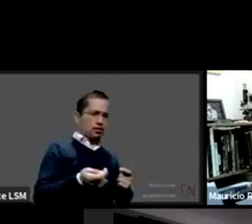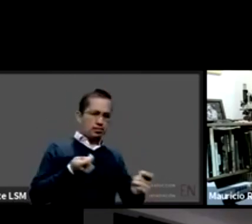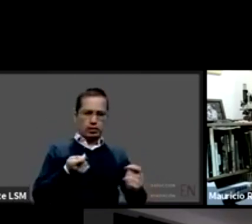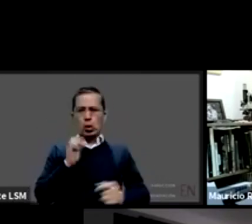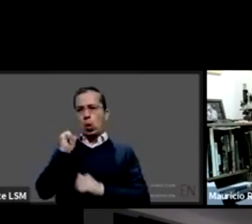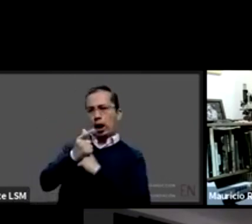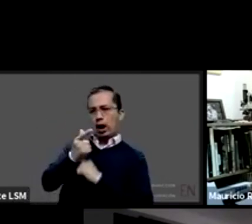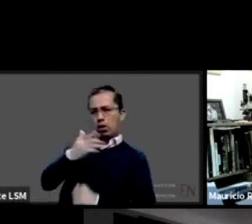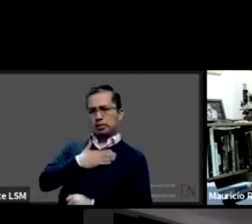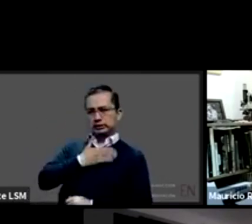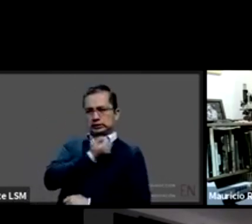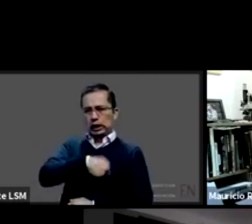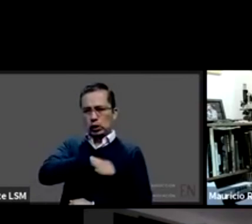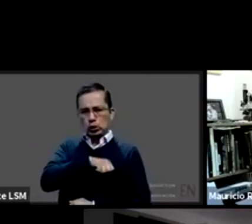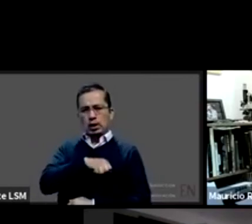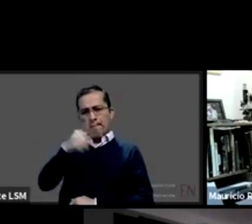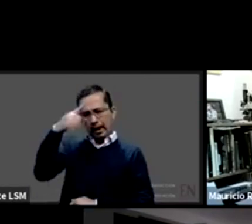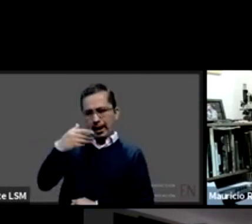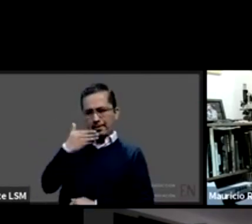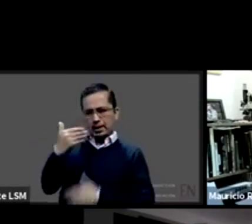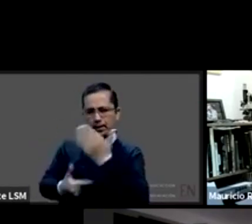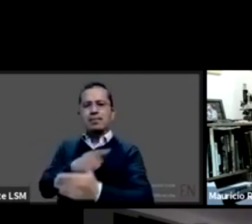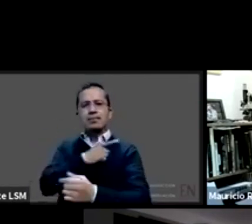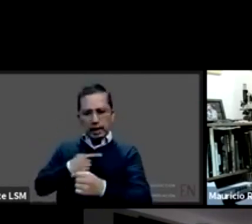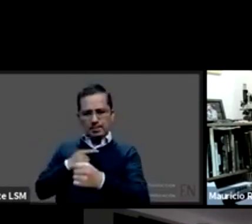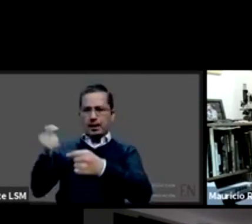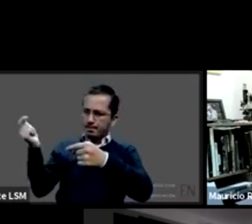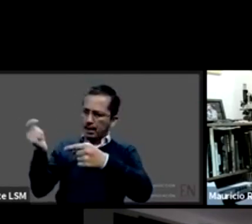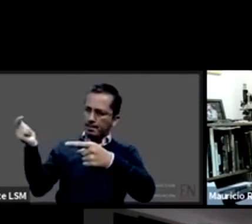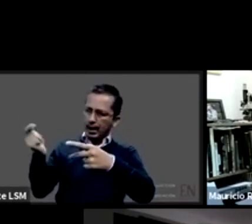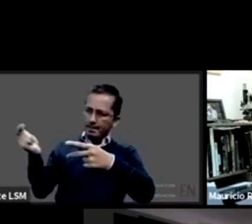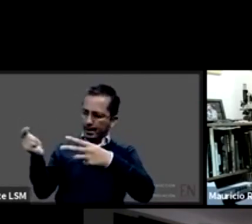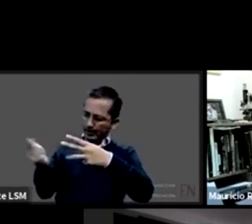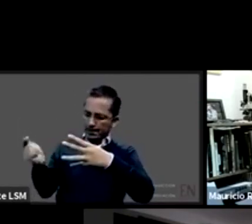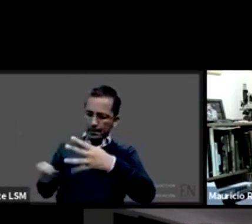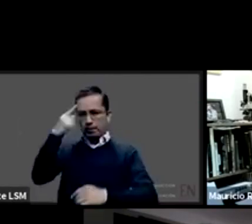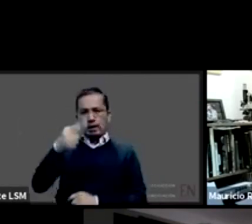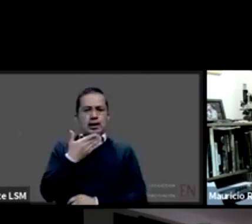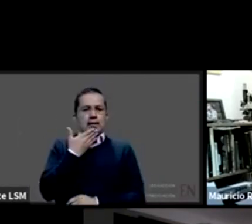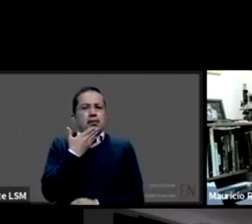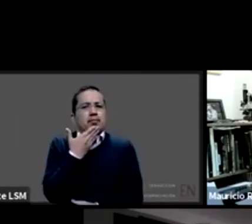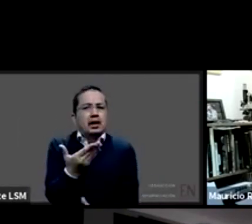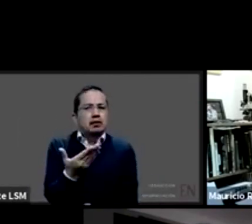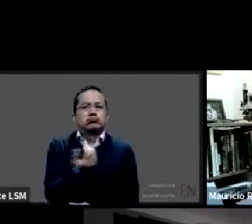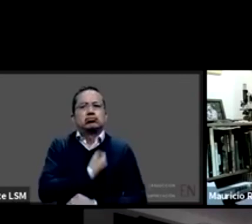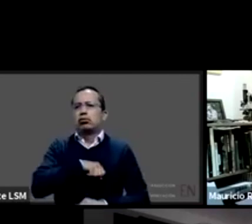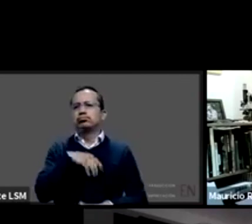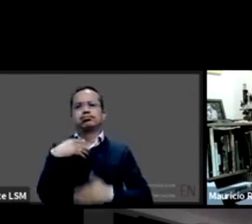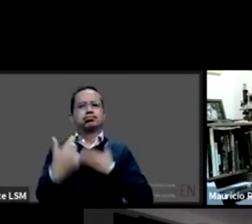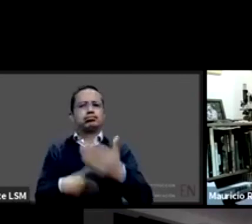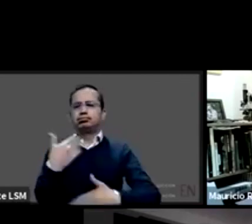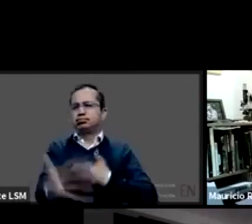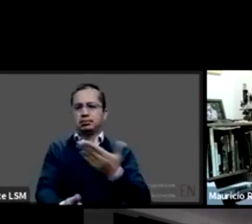se tienen que modificar para que los para que la salud sea un un un hecho no